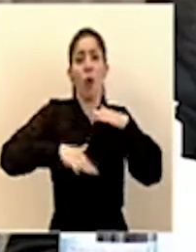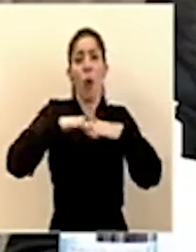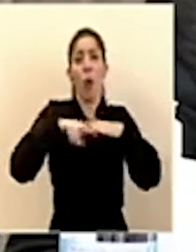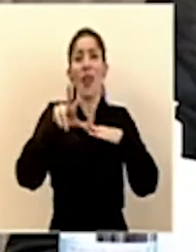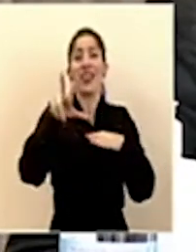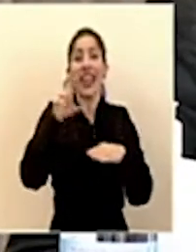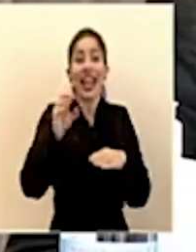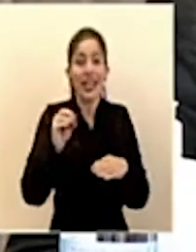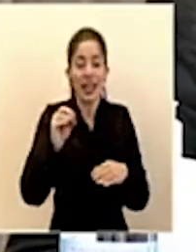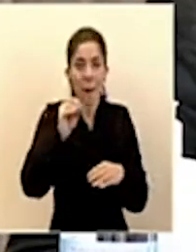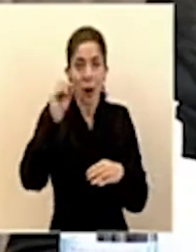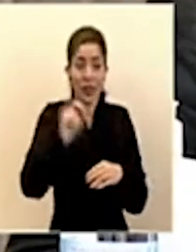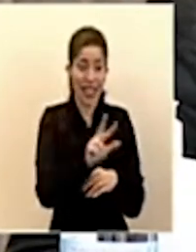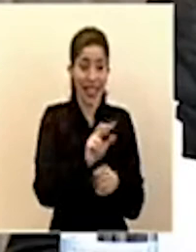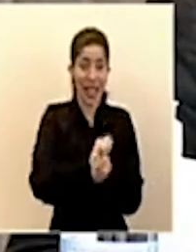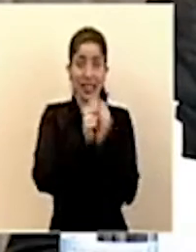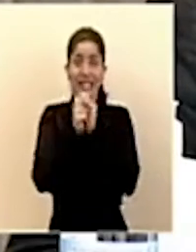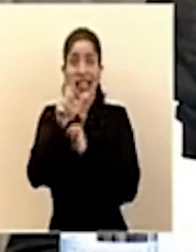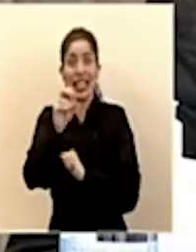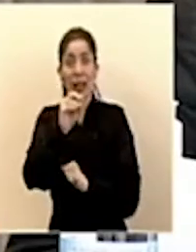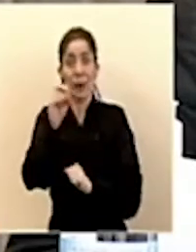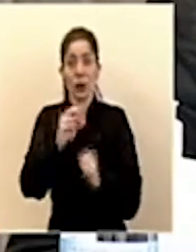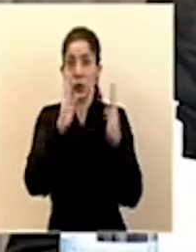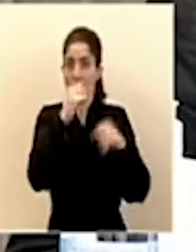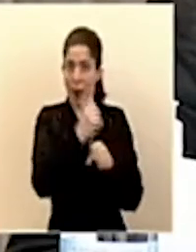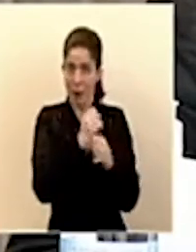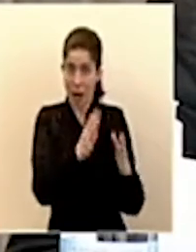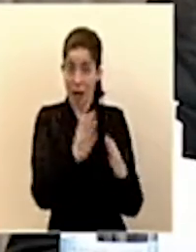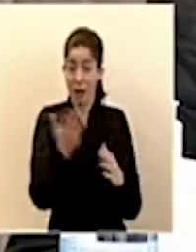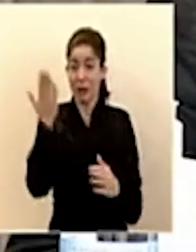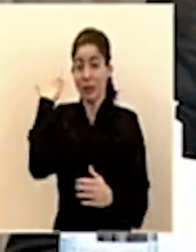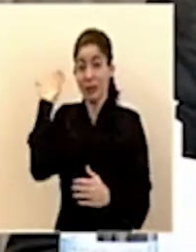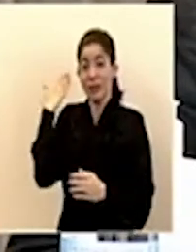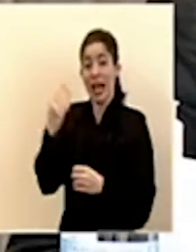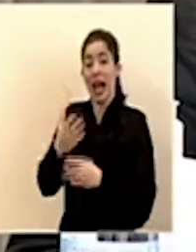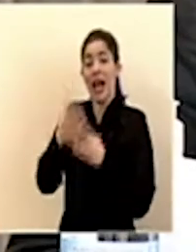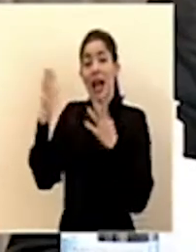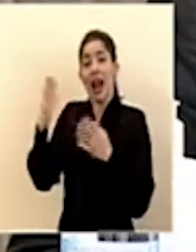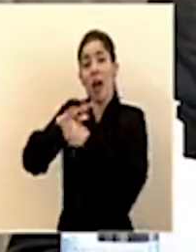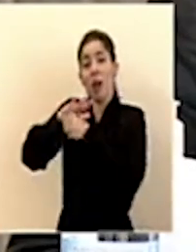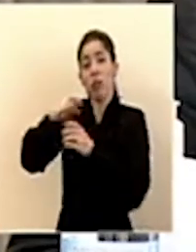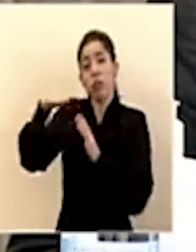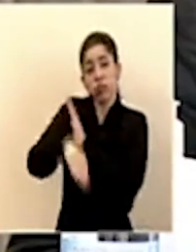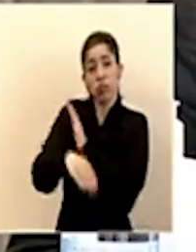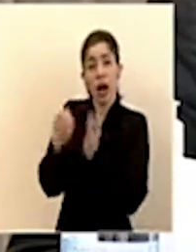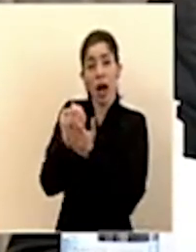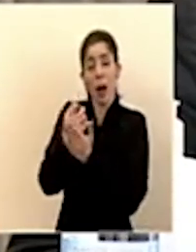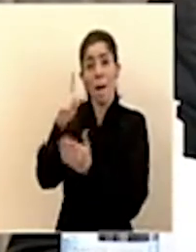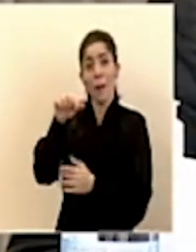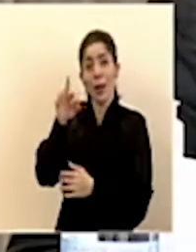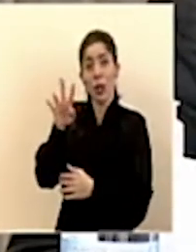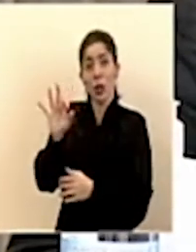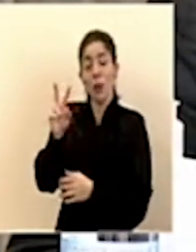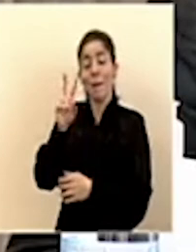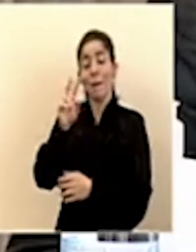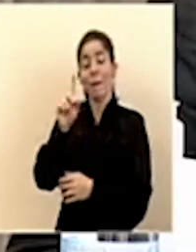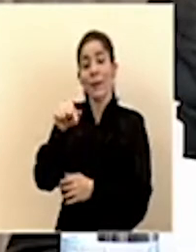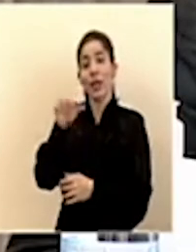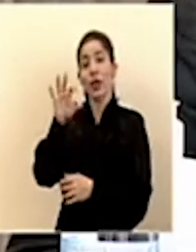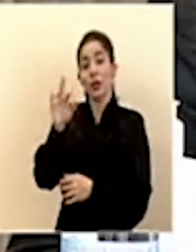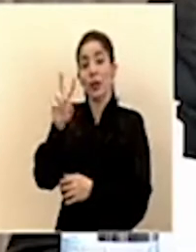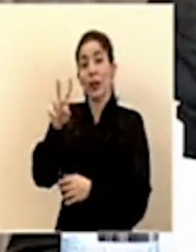el desempleo. Durante la gran depresión de 1929, el máximo fue 24